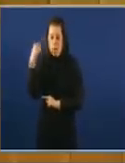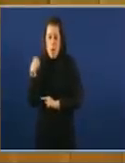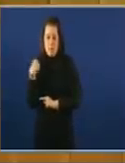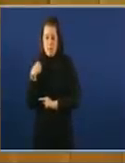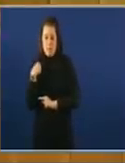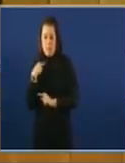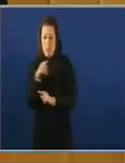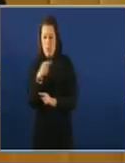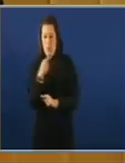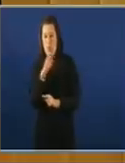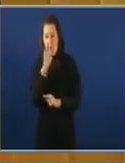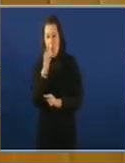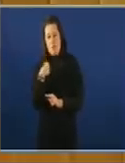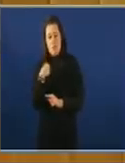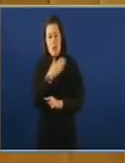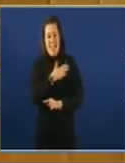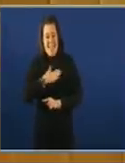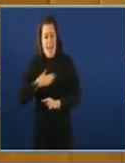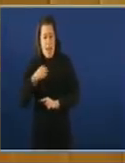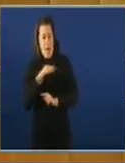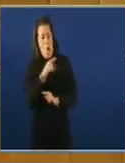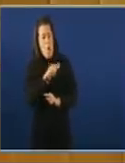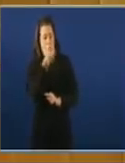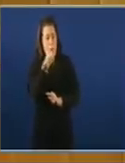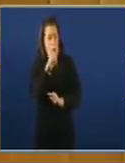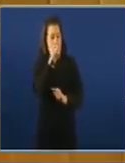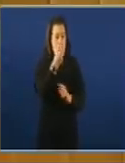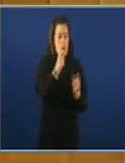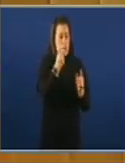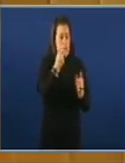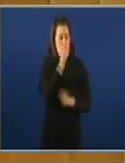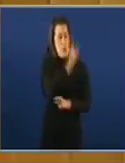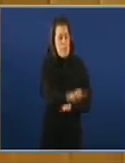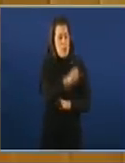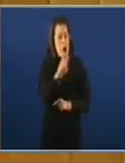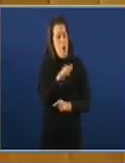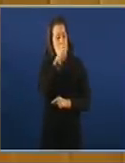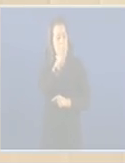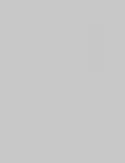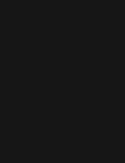apariencia e realidade para desprestixar unha persona Esto é predemocrático Esto é predemocrático Gracias